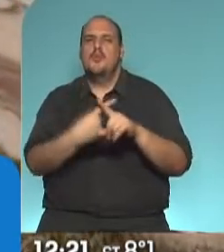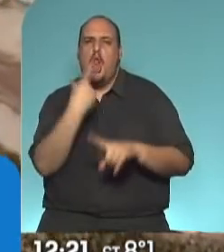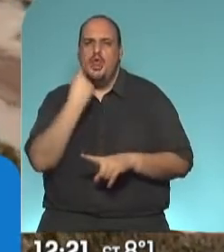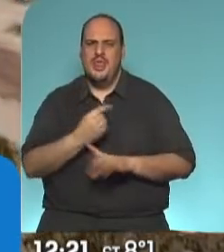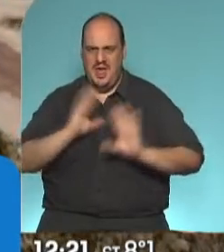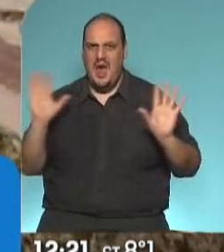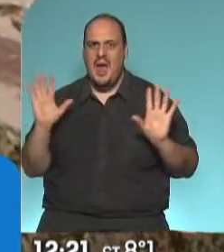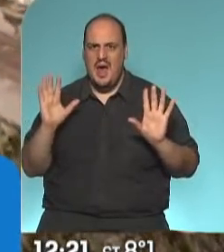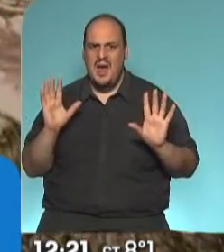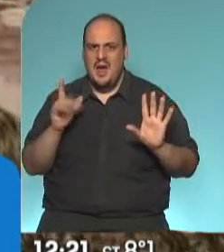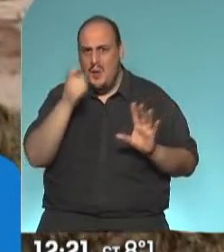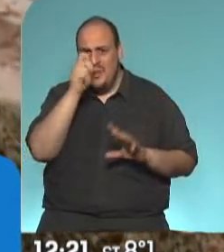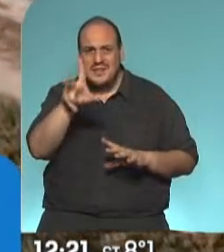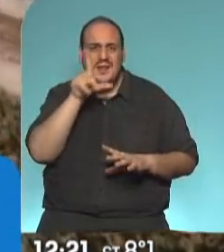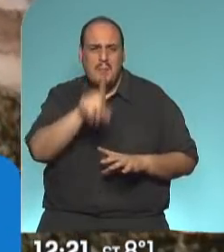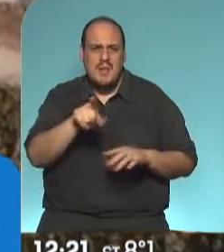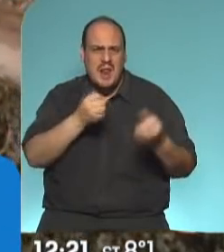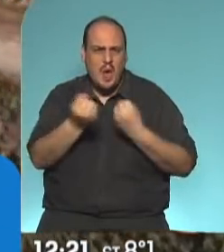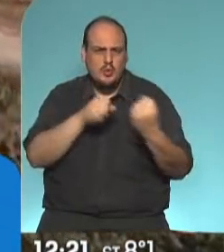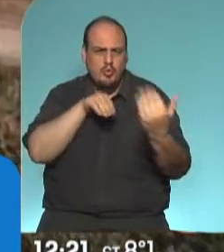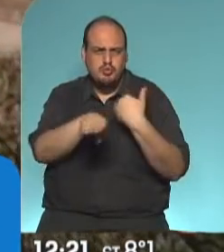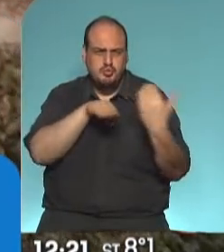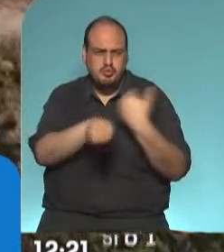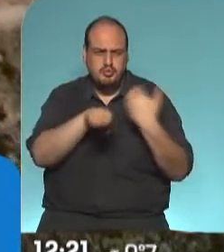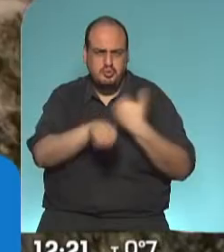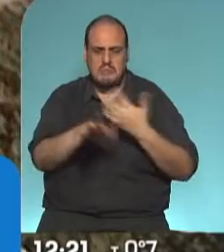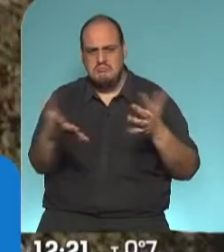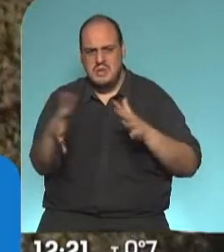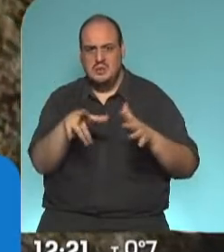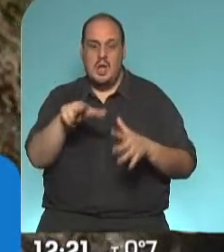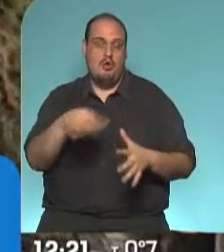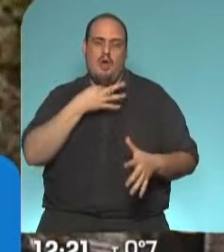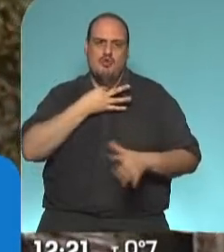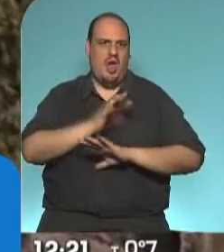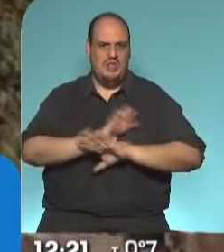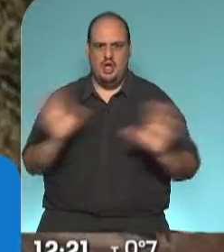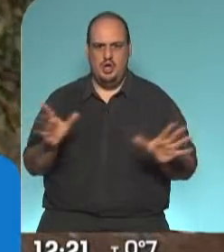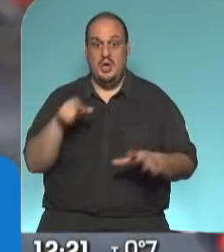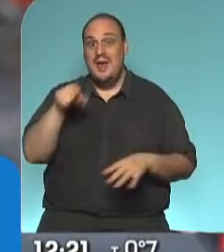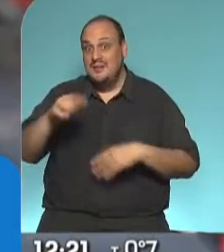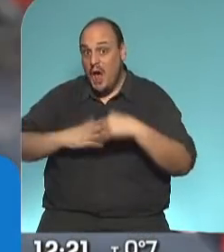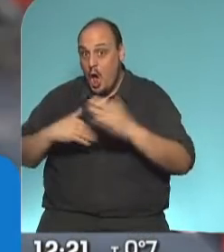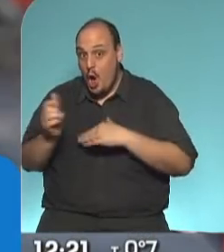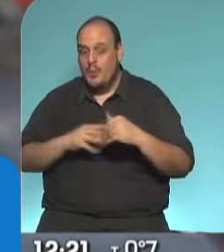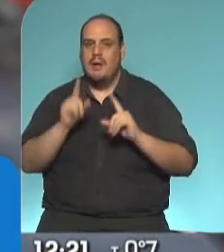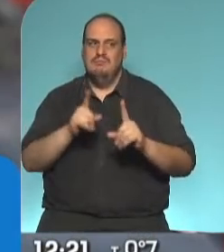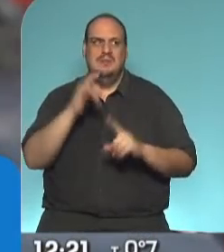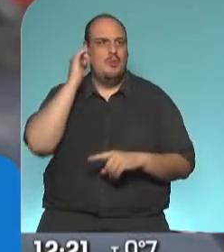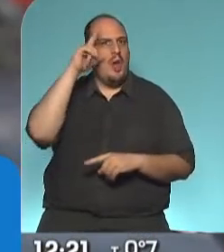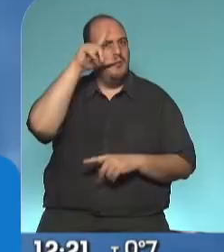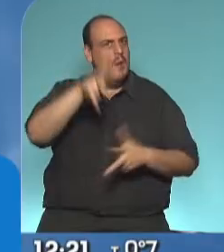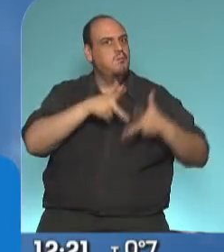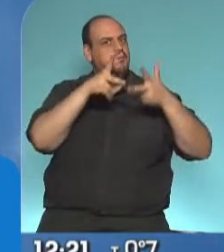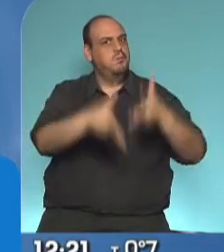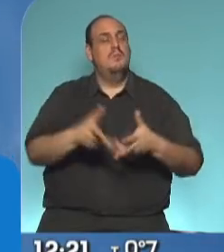circulan por día 23.000 vehículos. Está absolutamente colapsado. Esta obra, como bien decías, Gabriel, se